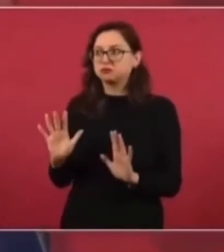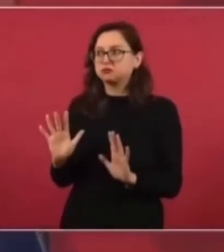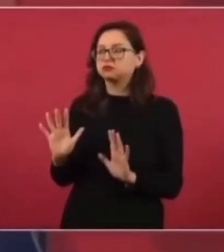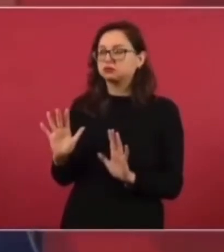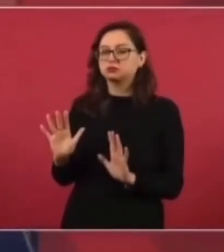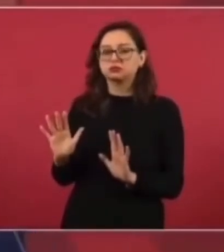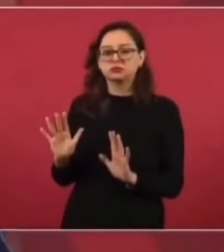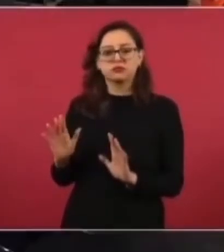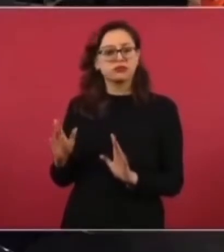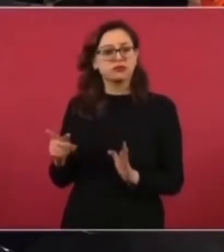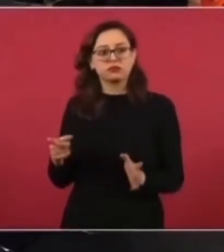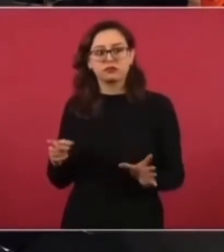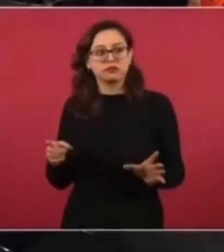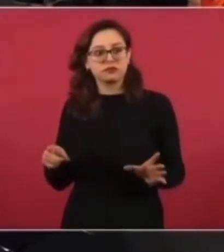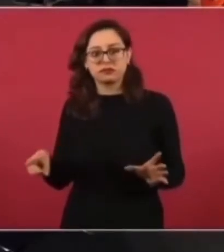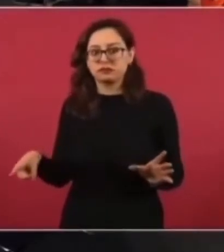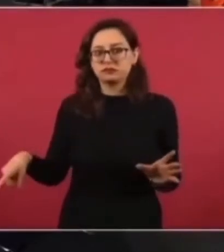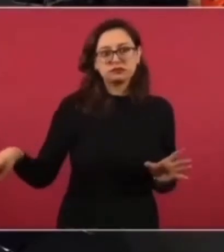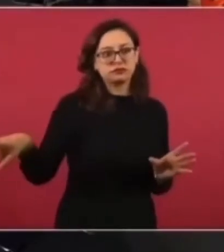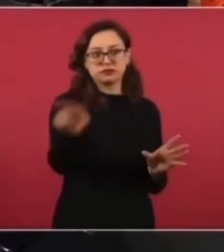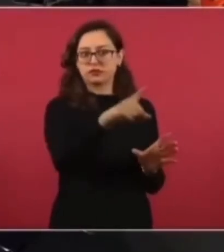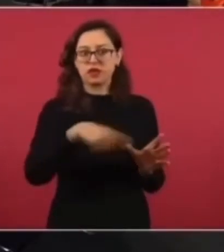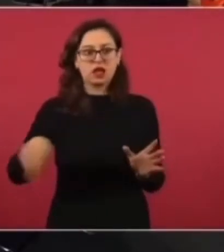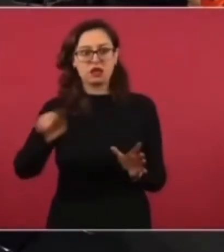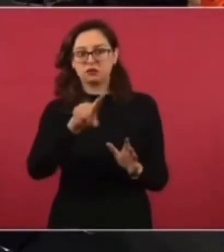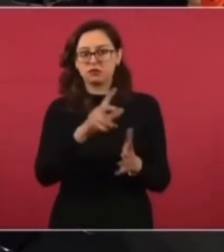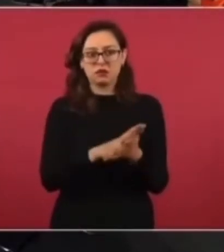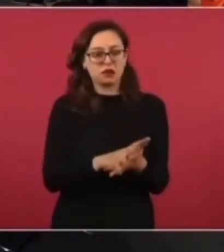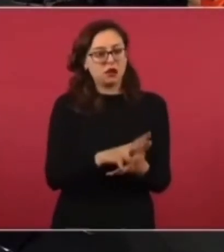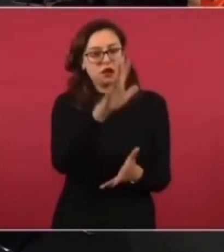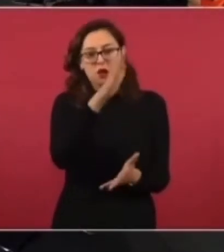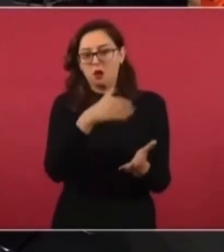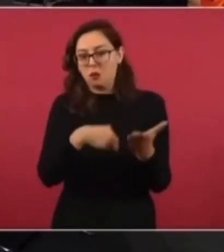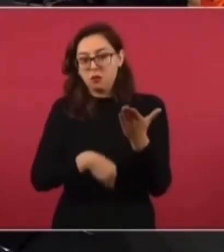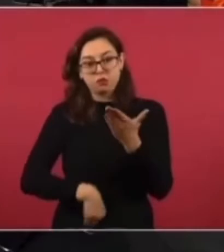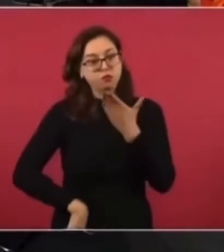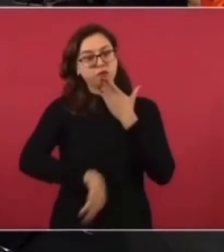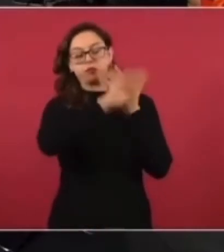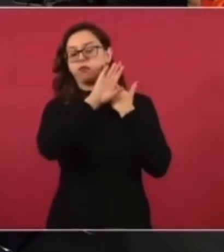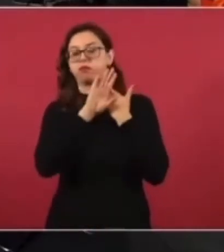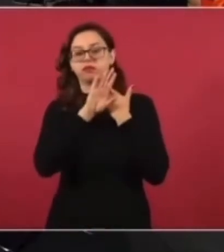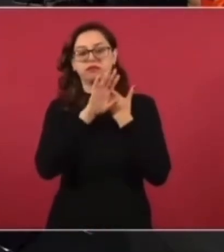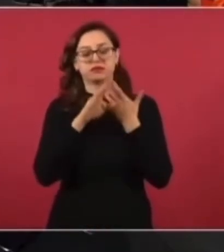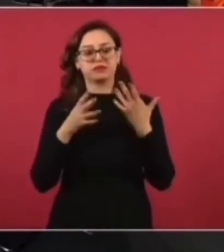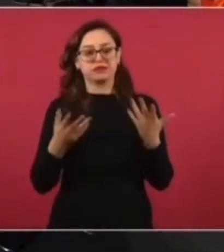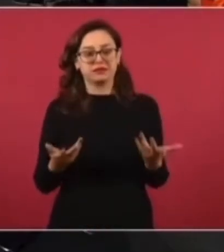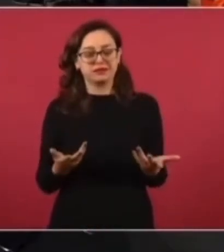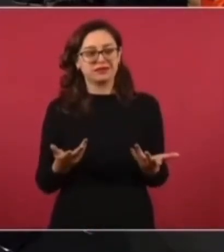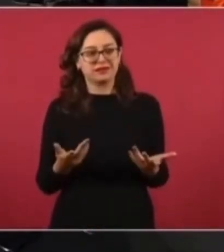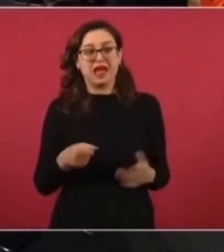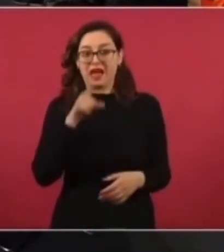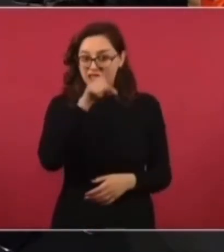Otros, incluso ahí en Chihuahua, que saben muy bien lo que sucedió,